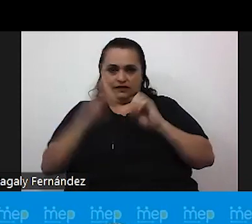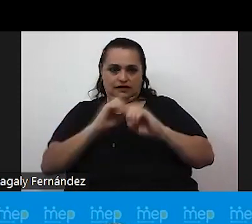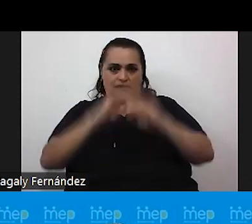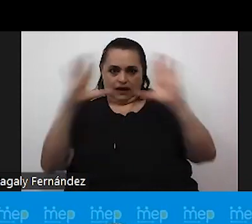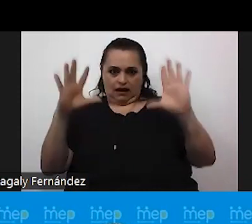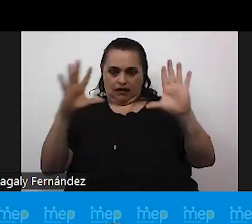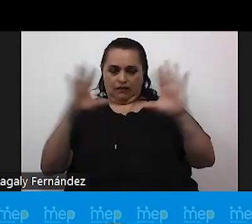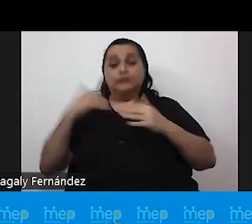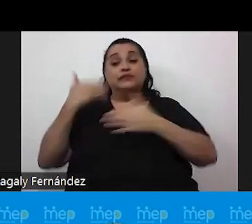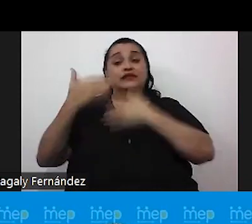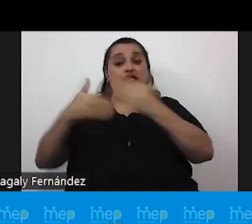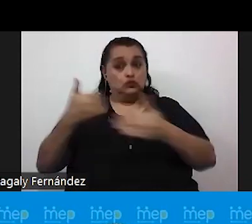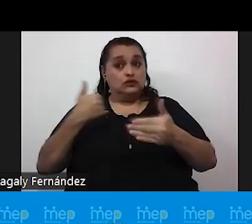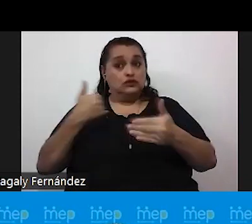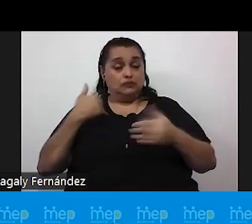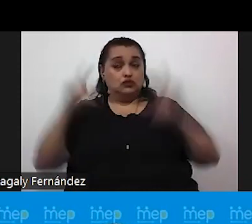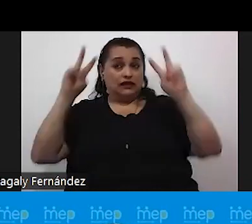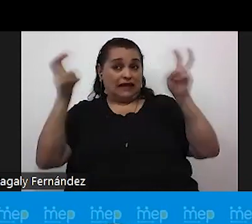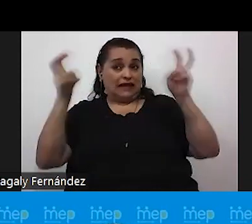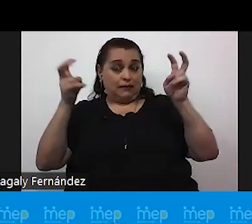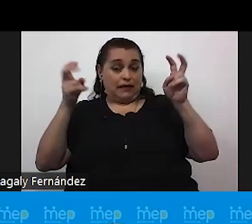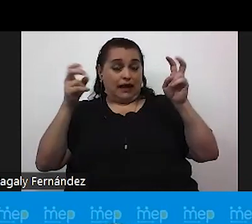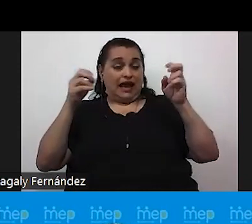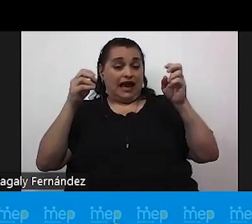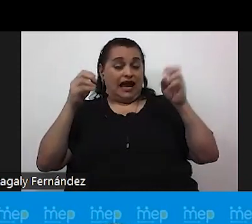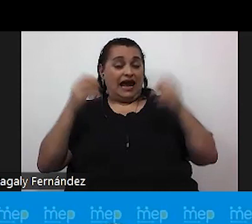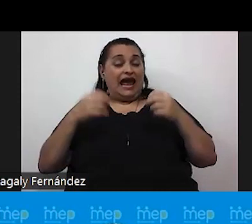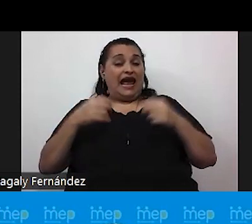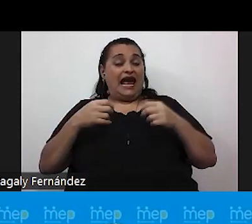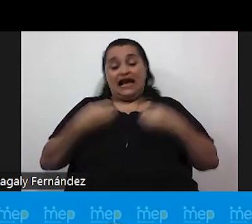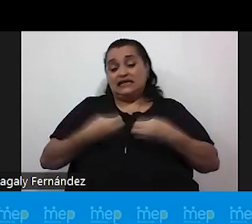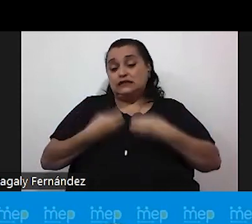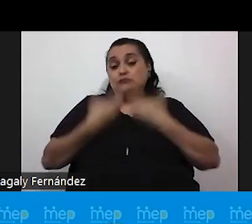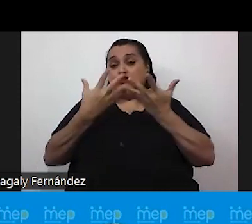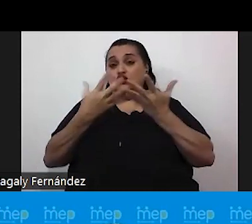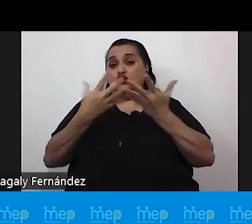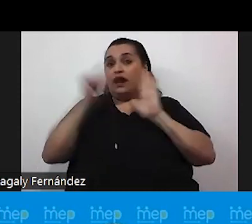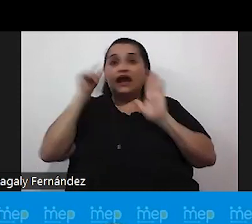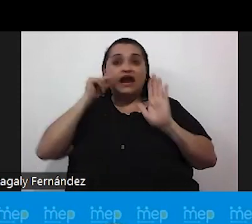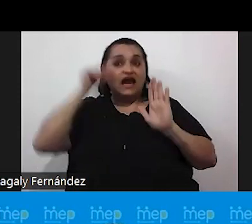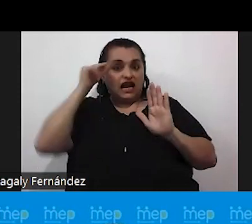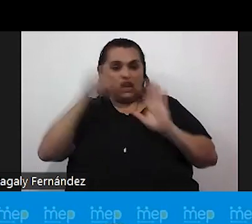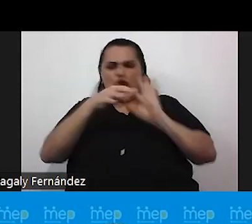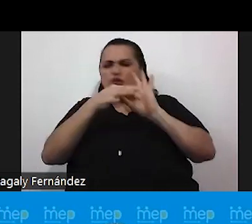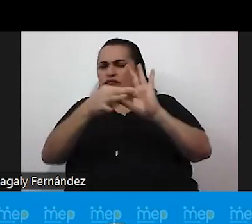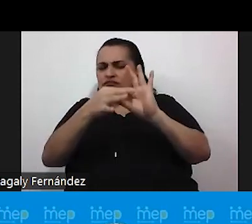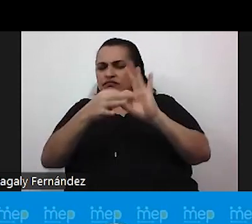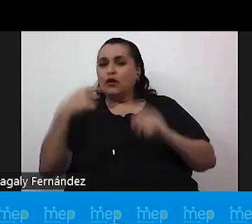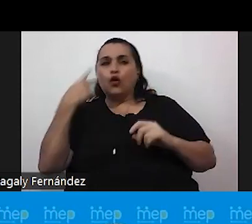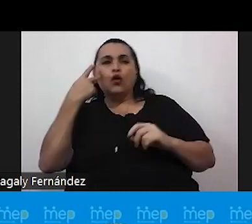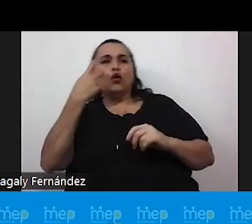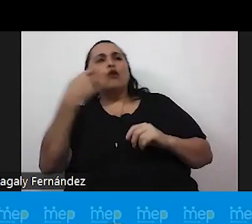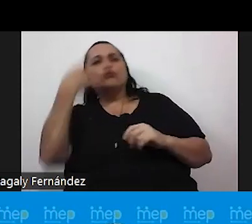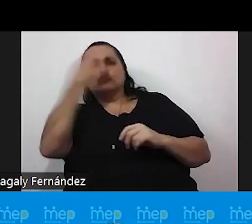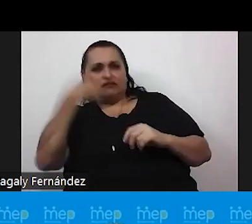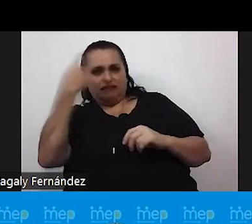Luego tenemos un tema que se llama expresión de género. Y tal vez sea nuevo también y tiene que ver con la apariencia, la